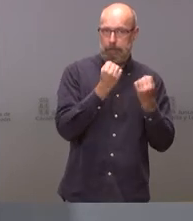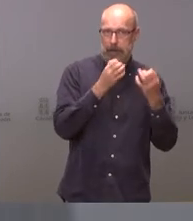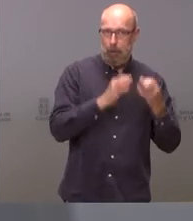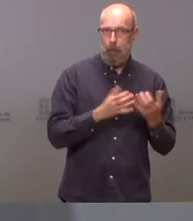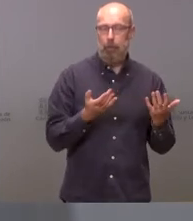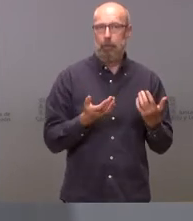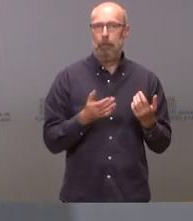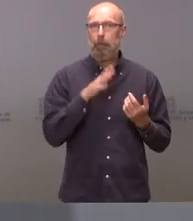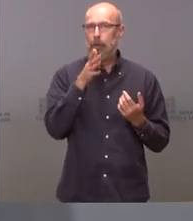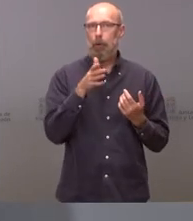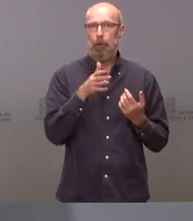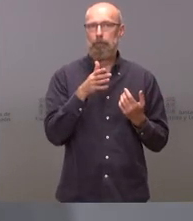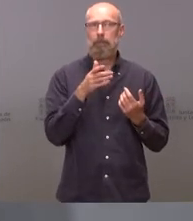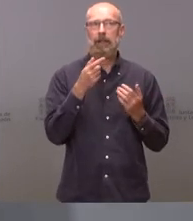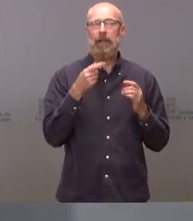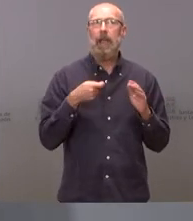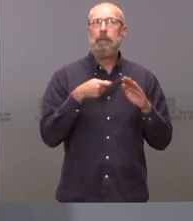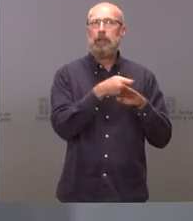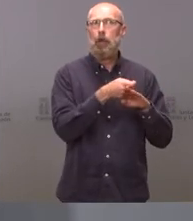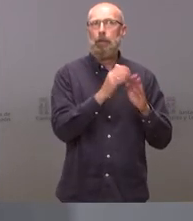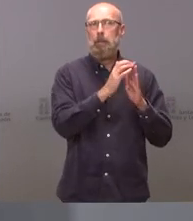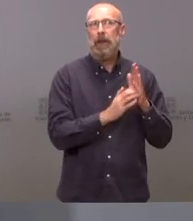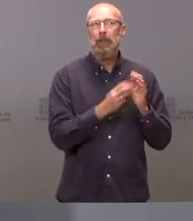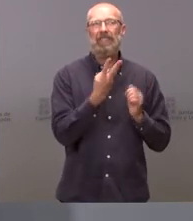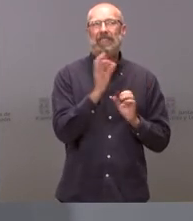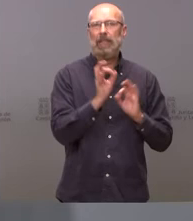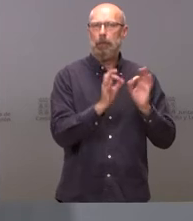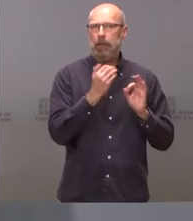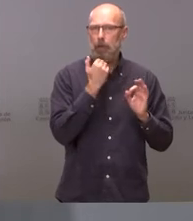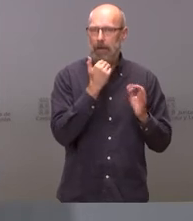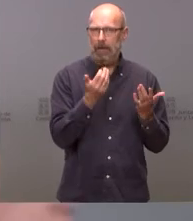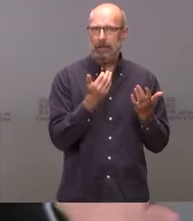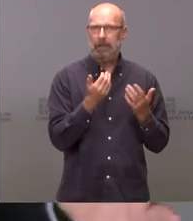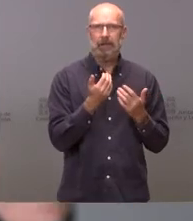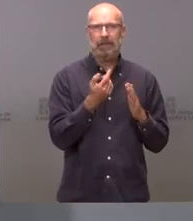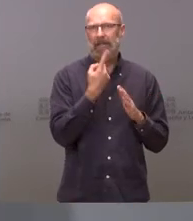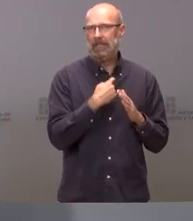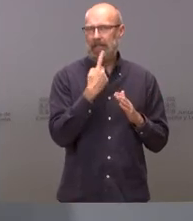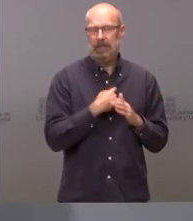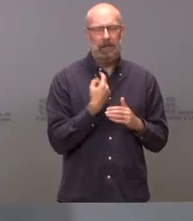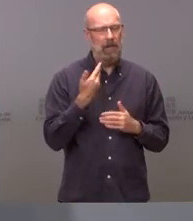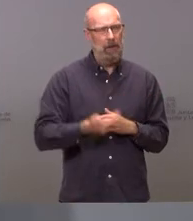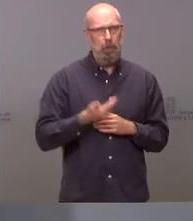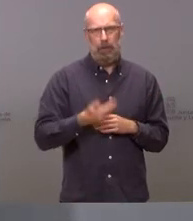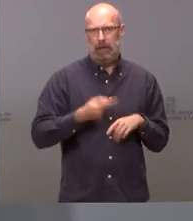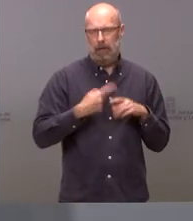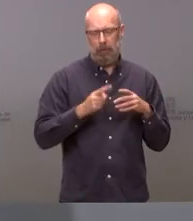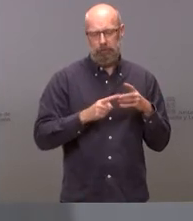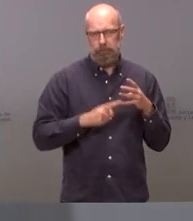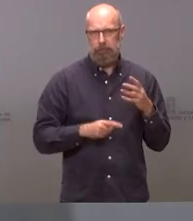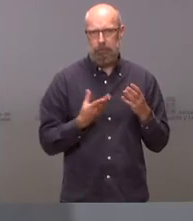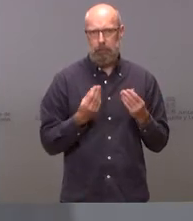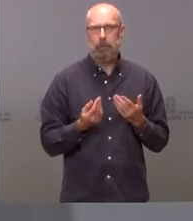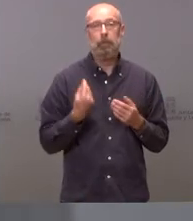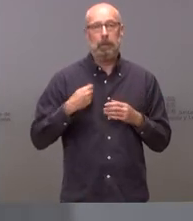de inversiones de casi un 30% faltan cosas muy importantes yo creo que tanto el consejero de Fomento